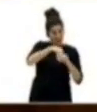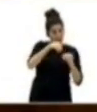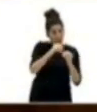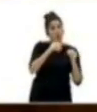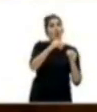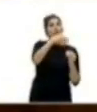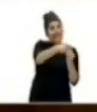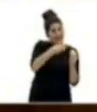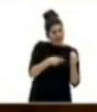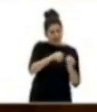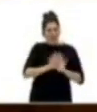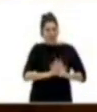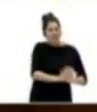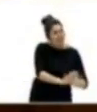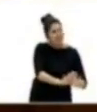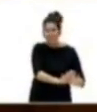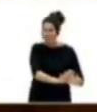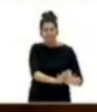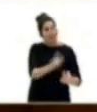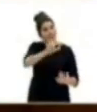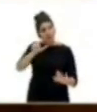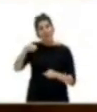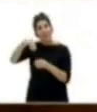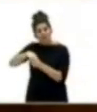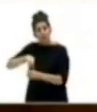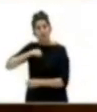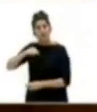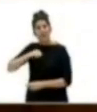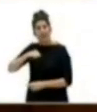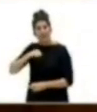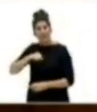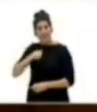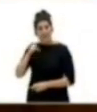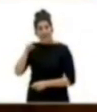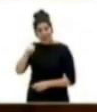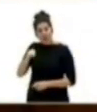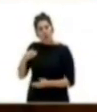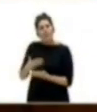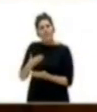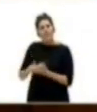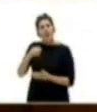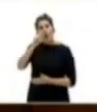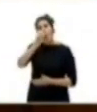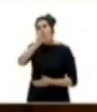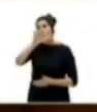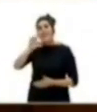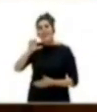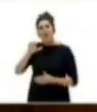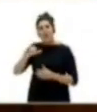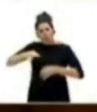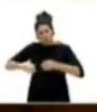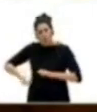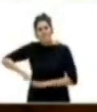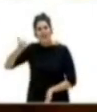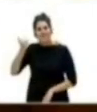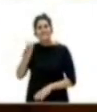viviendo aislada, al personal sanitario que lleva años pidiendo una OPE más justa, también al